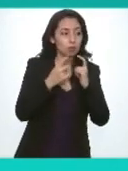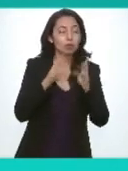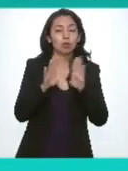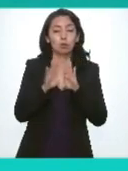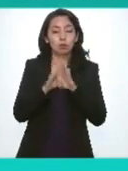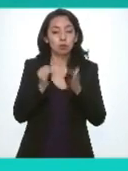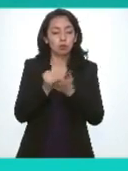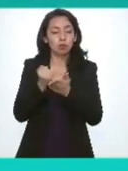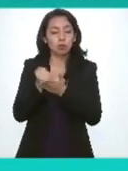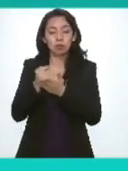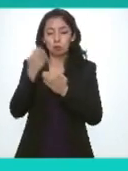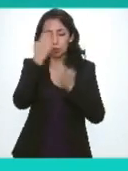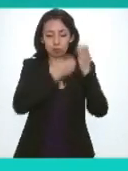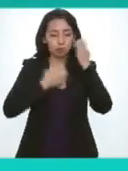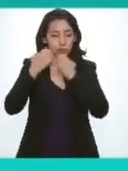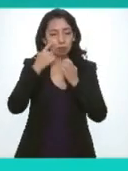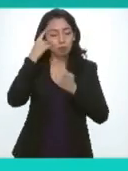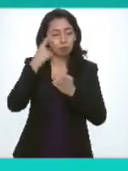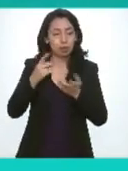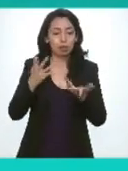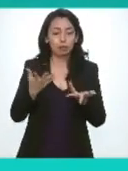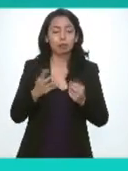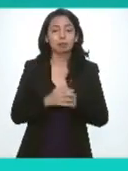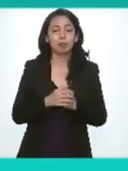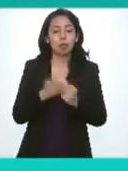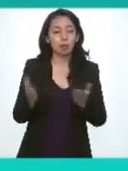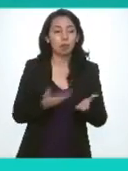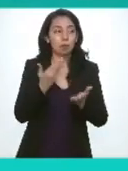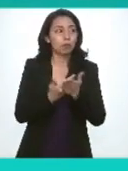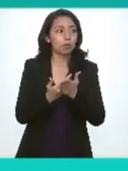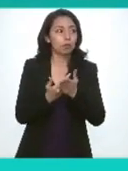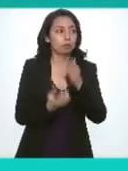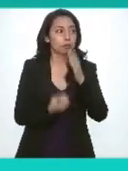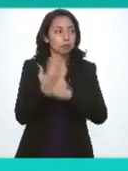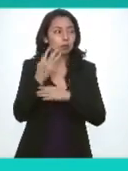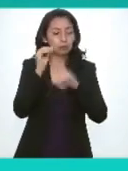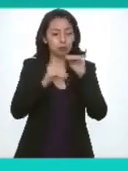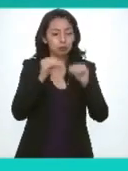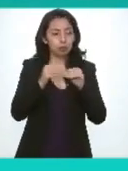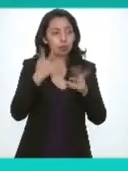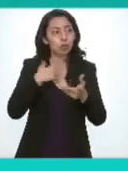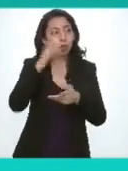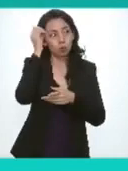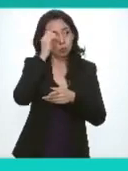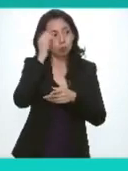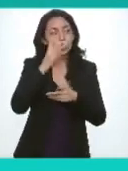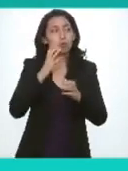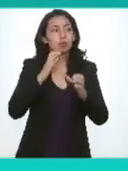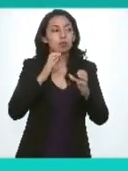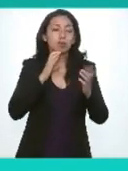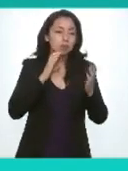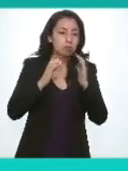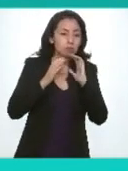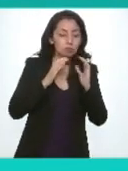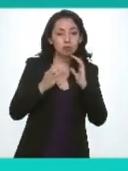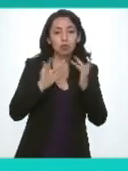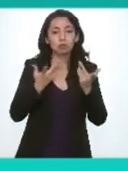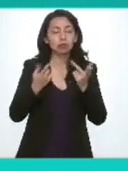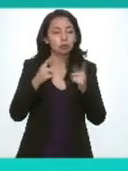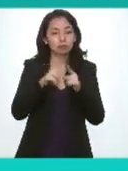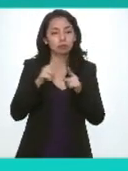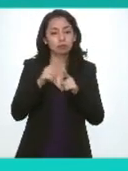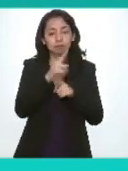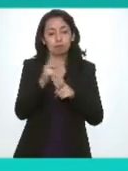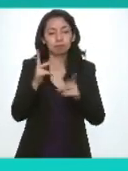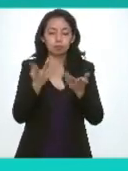liberación análisis y dictamen para generar una propuesta que considere las opiniones comentarios y o posicionamiento de